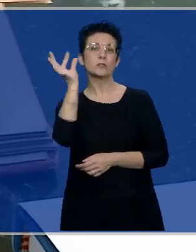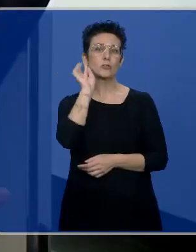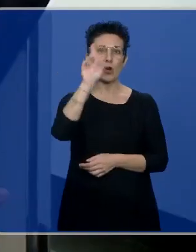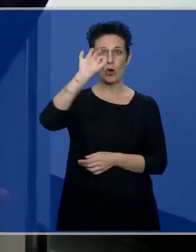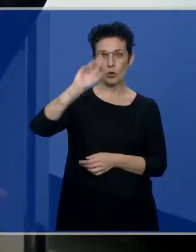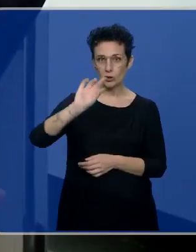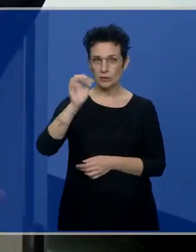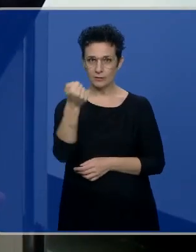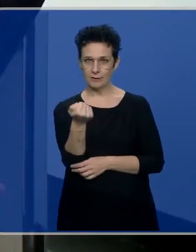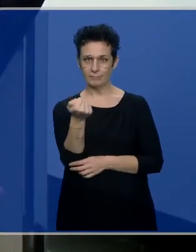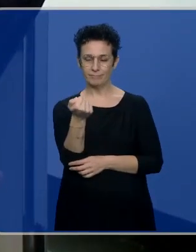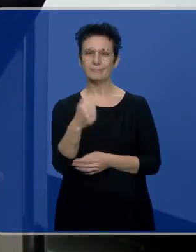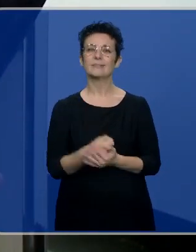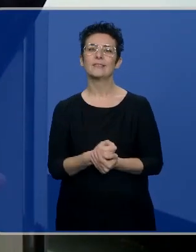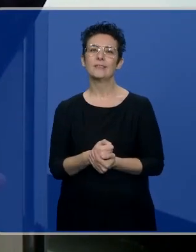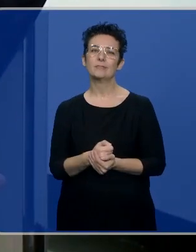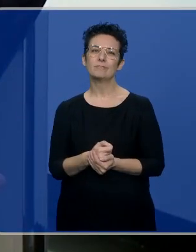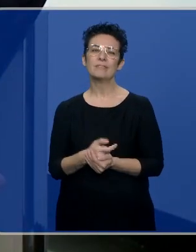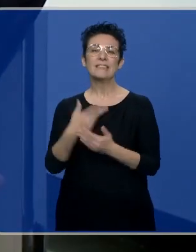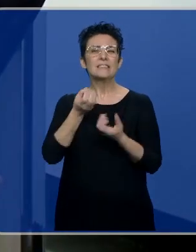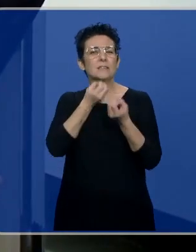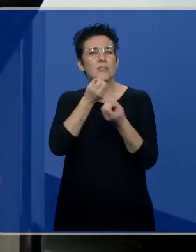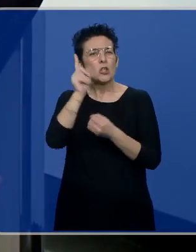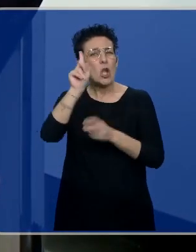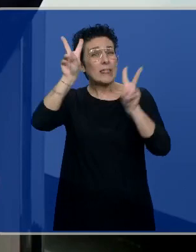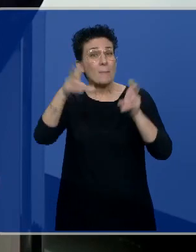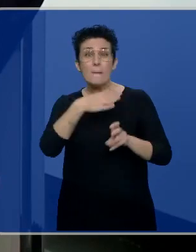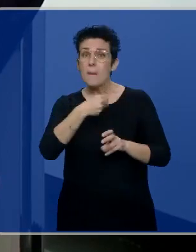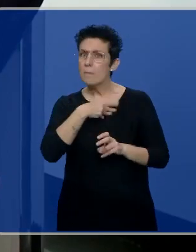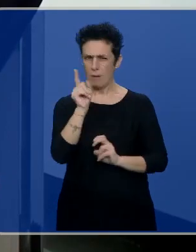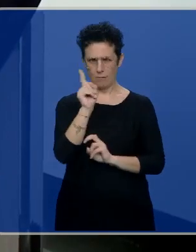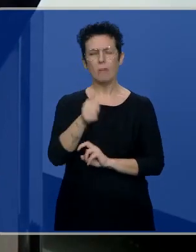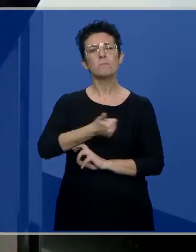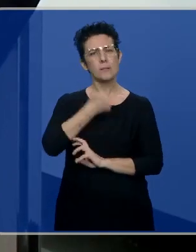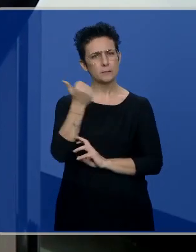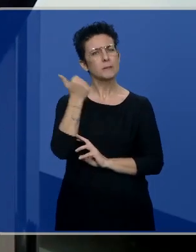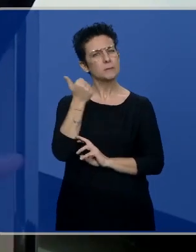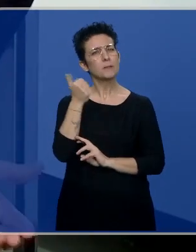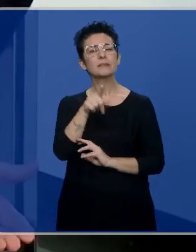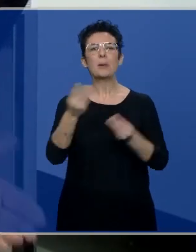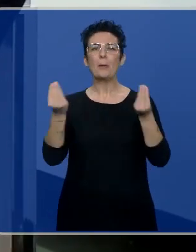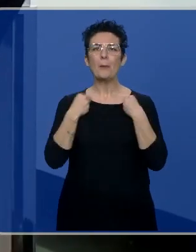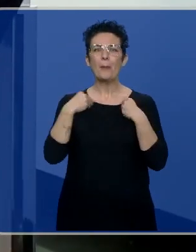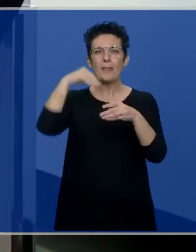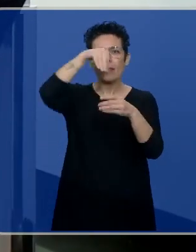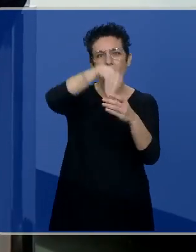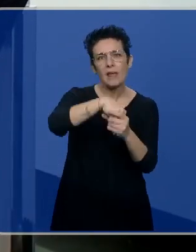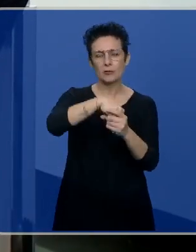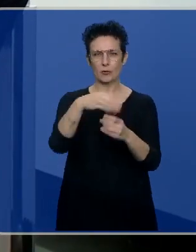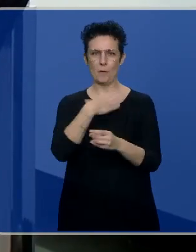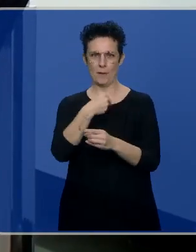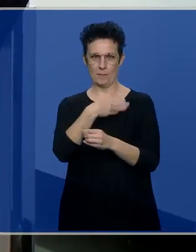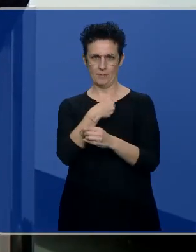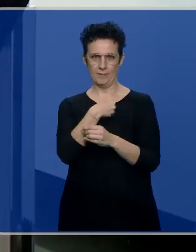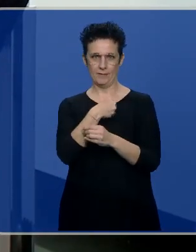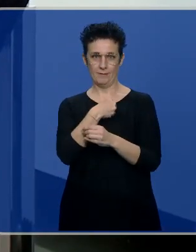Estamos hablando de algo más que de papeles estamos hablando de la vida que hay en torno a los papeles